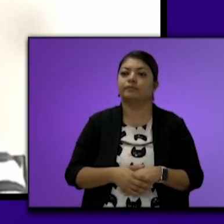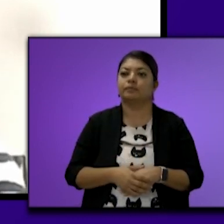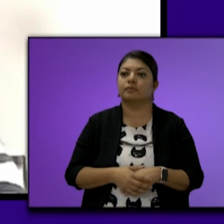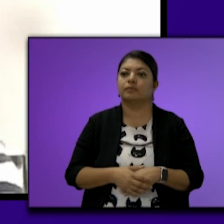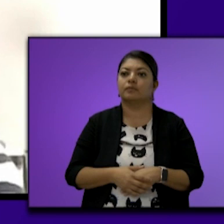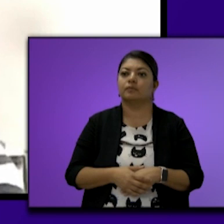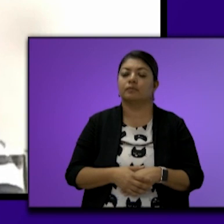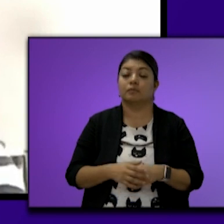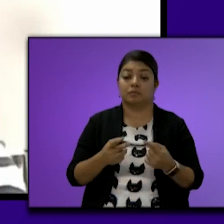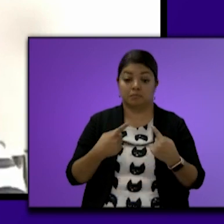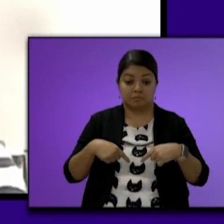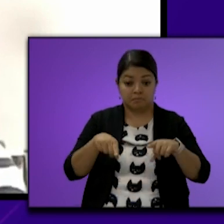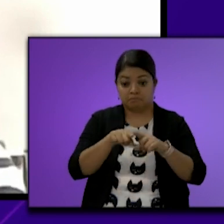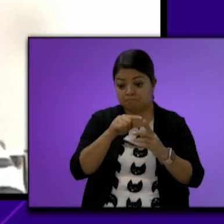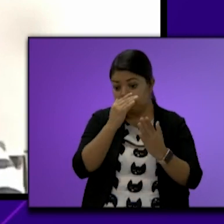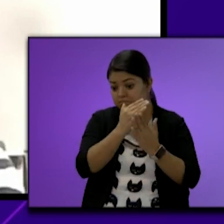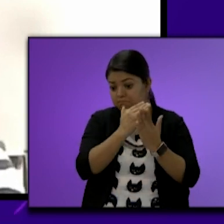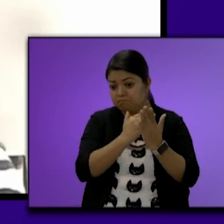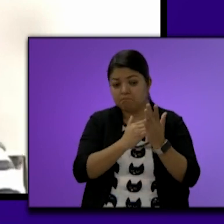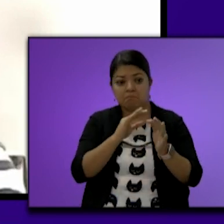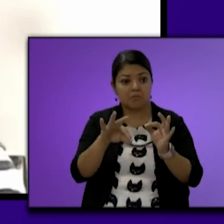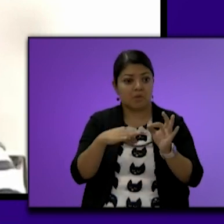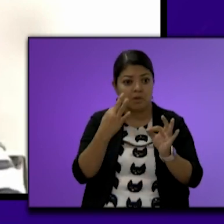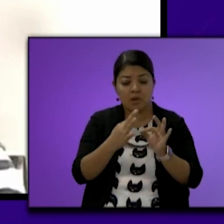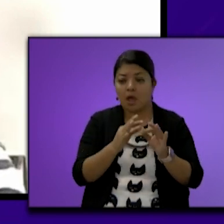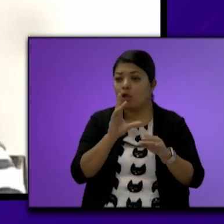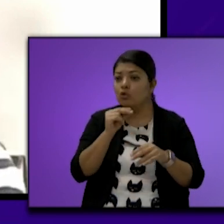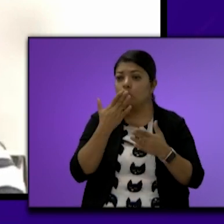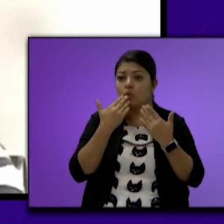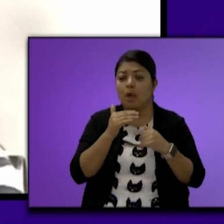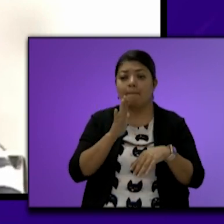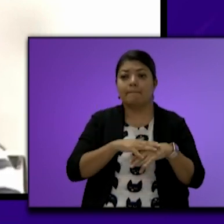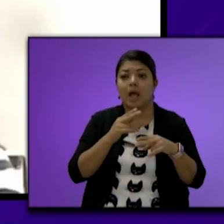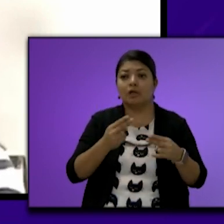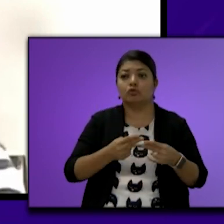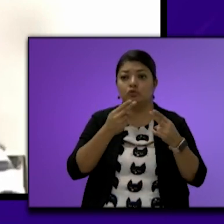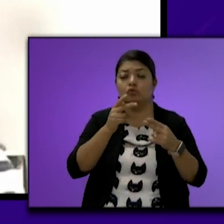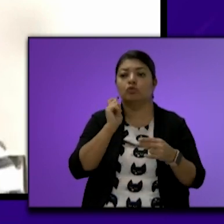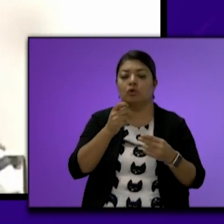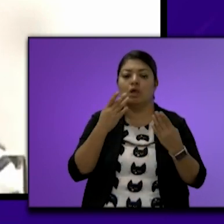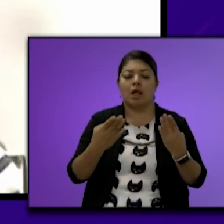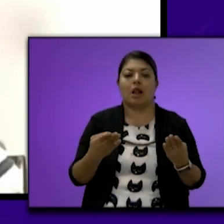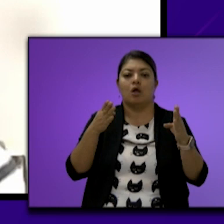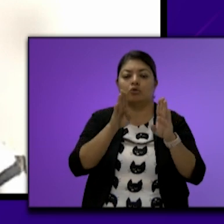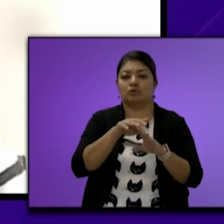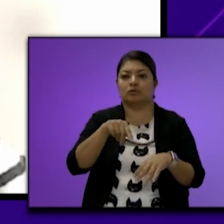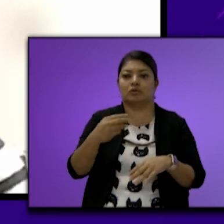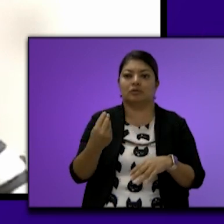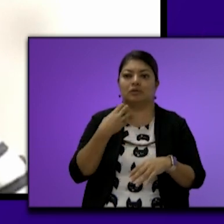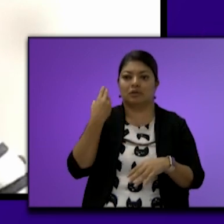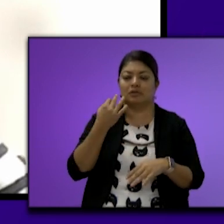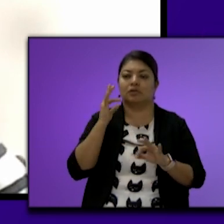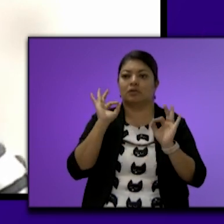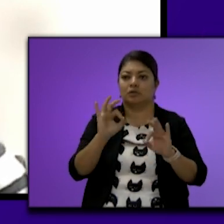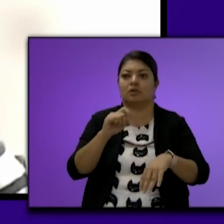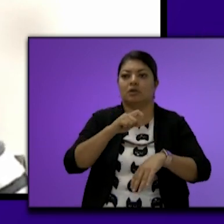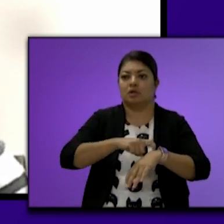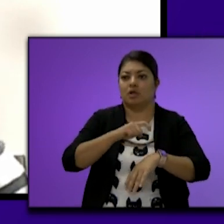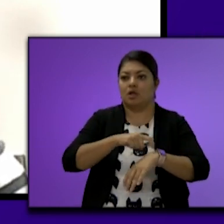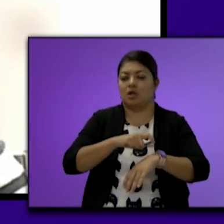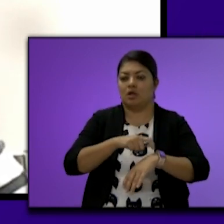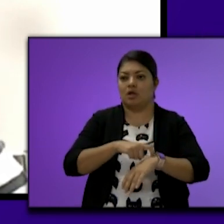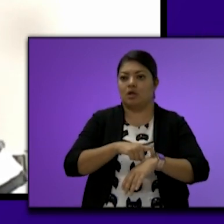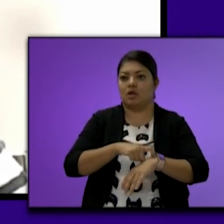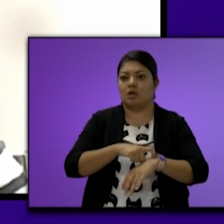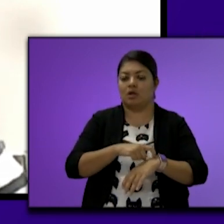Los puntos del orden del día Y no teniendo más asuntos que tratar Se declara clausurada La presente sesión Siendo las